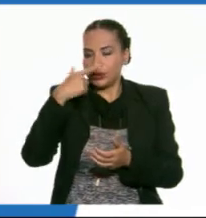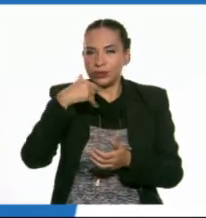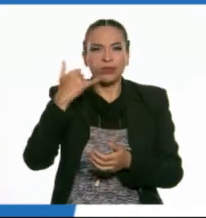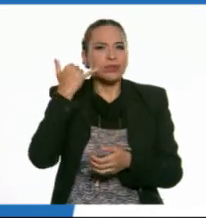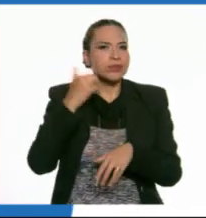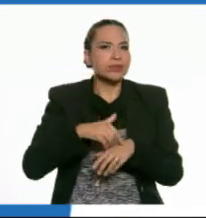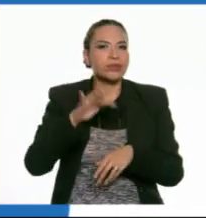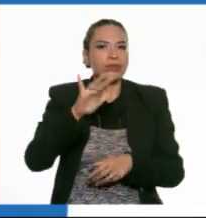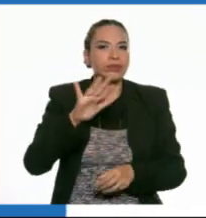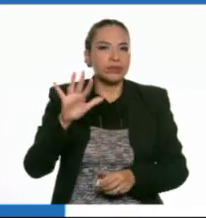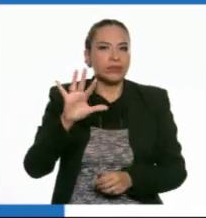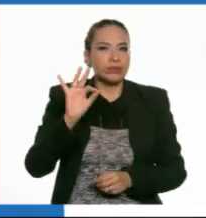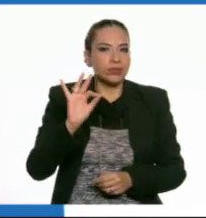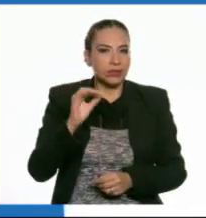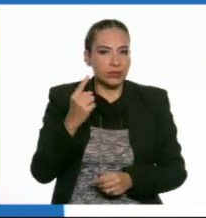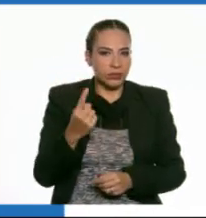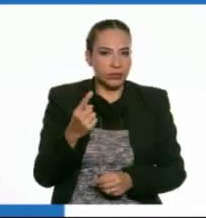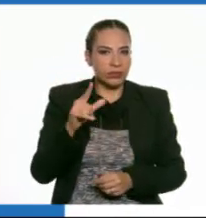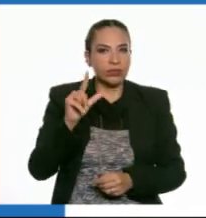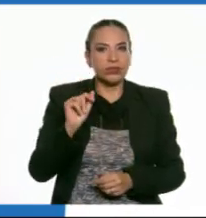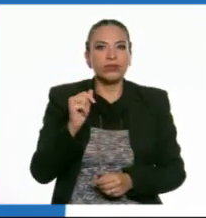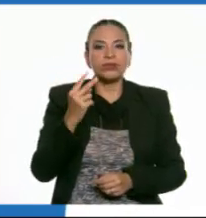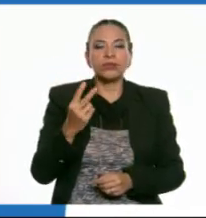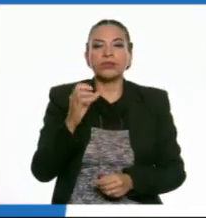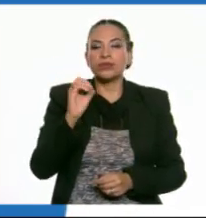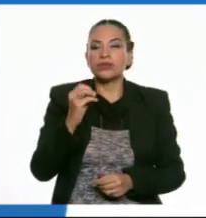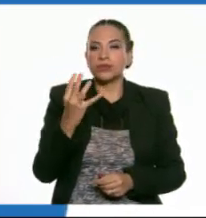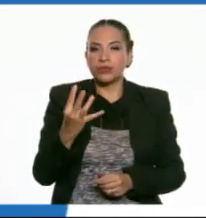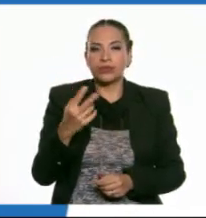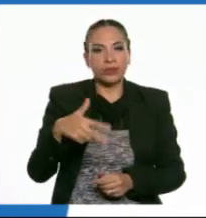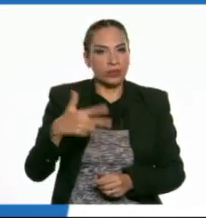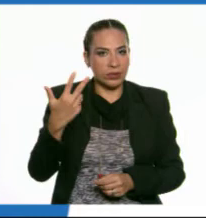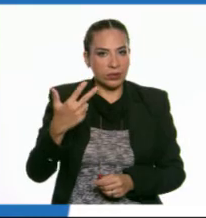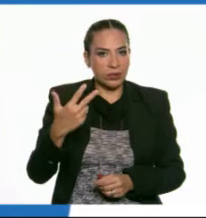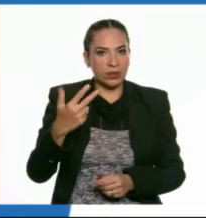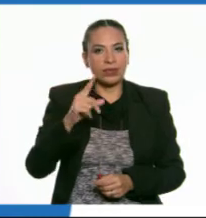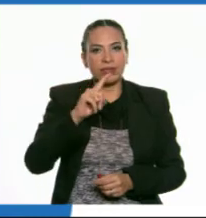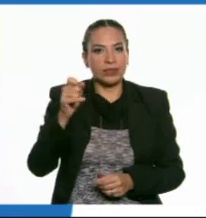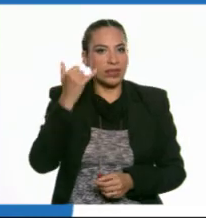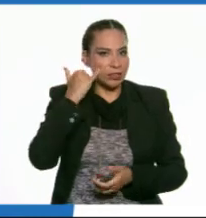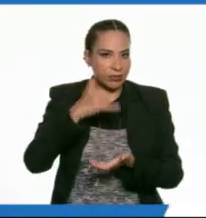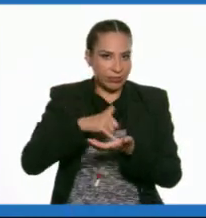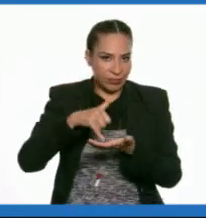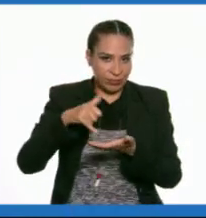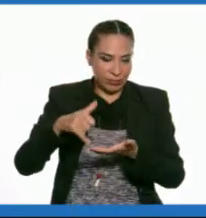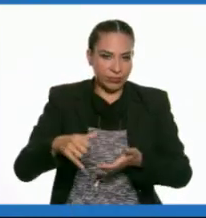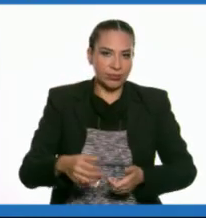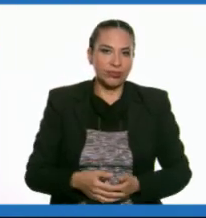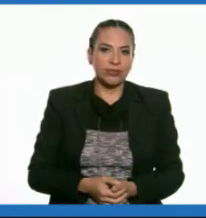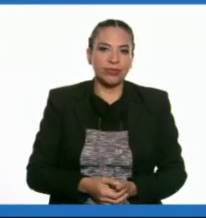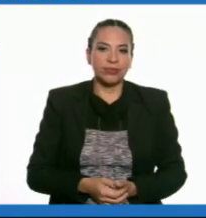teléfono 5541-7204-13. ¡Cien líneas!